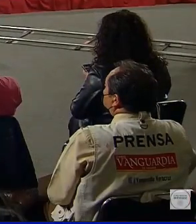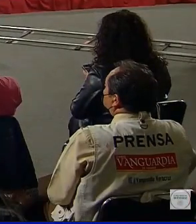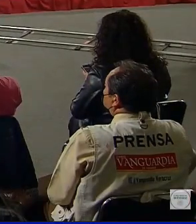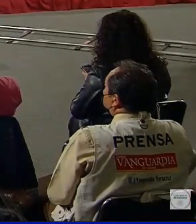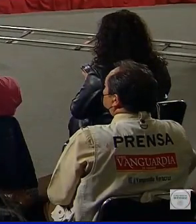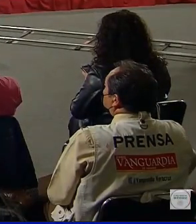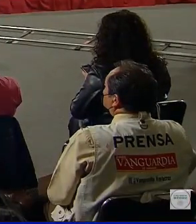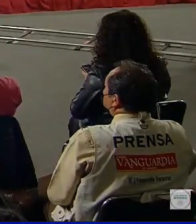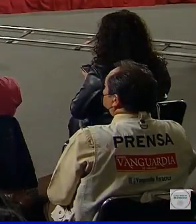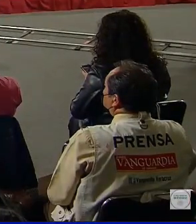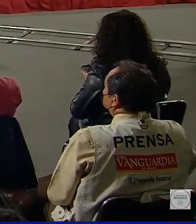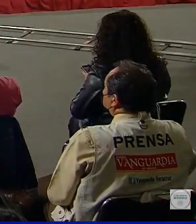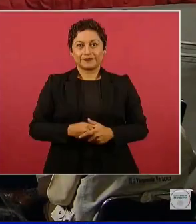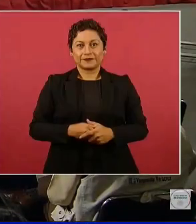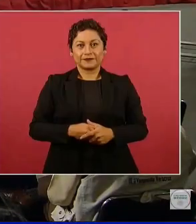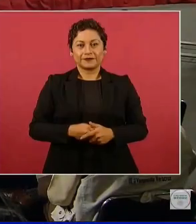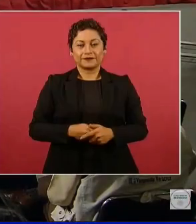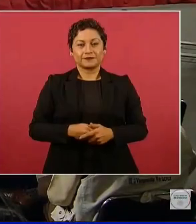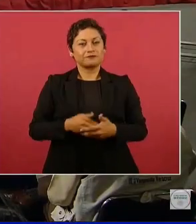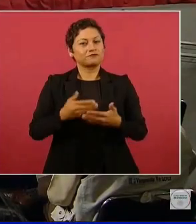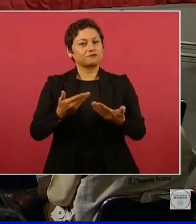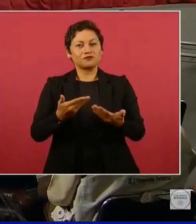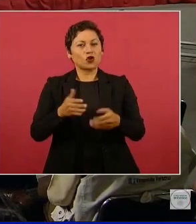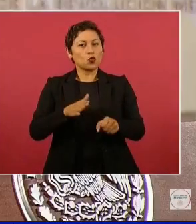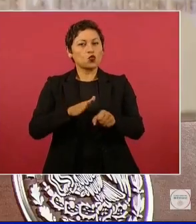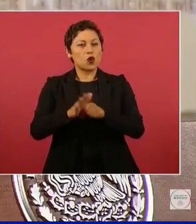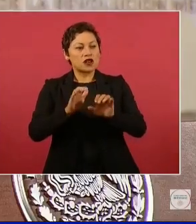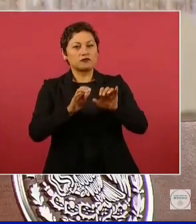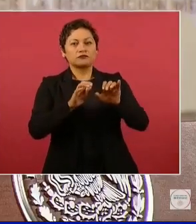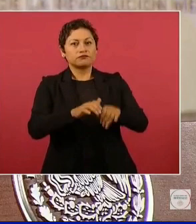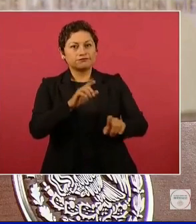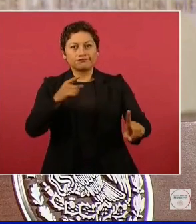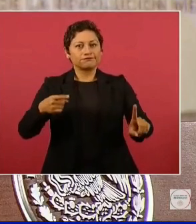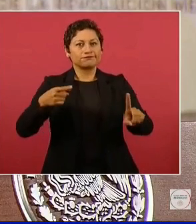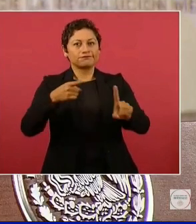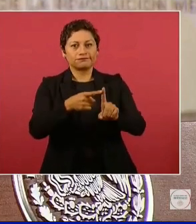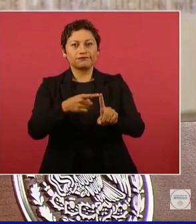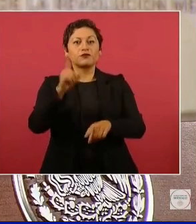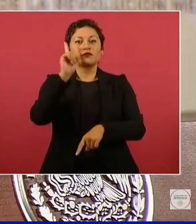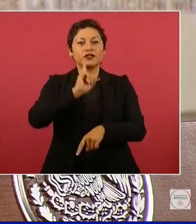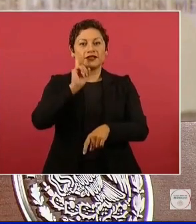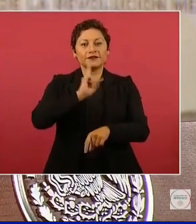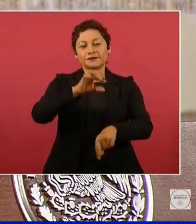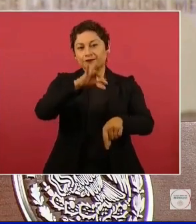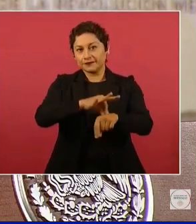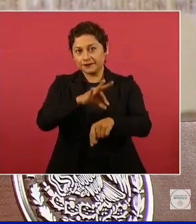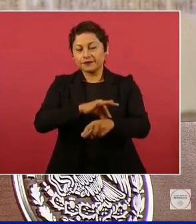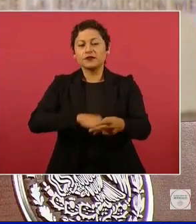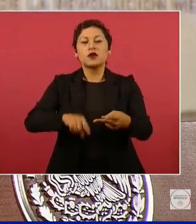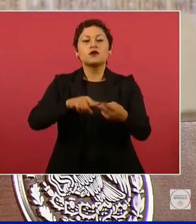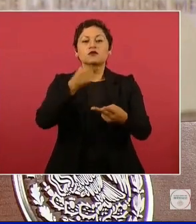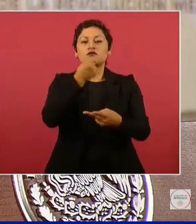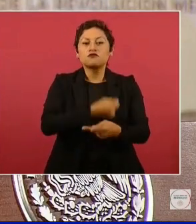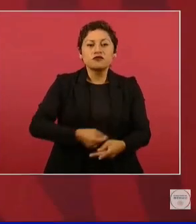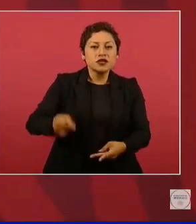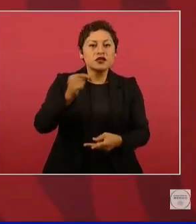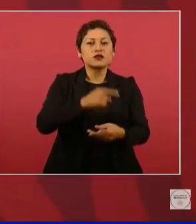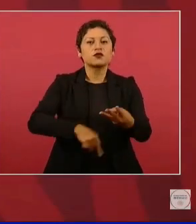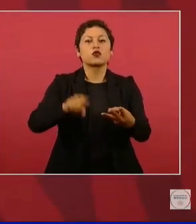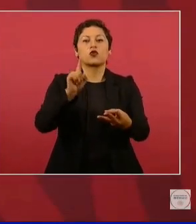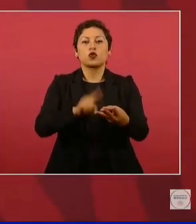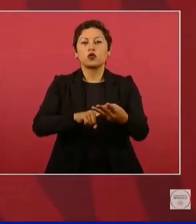básicas las más necesarias, ginecología, medicina interna, pediatría, urgencias,